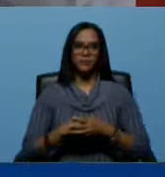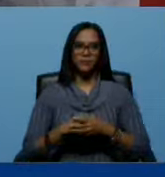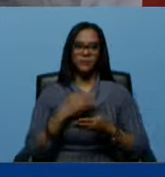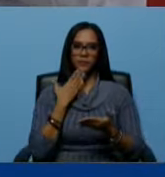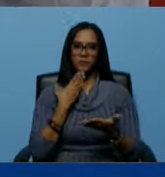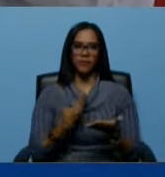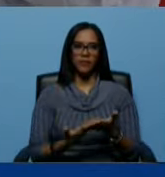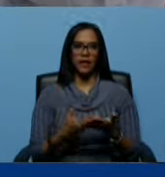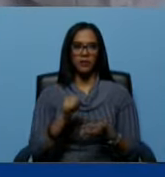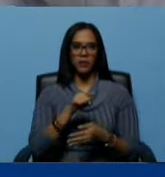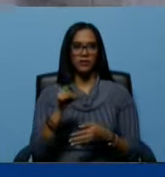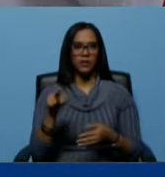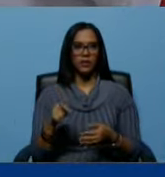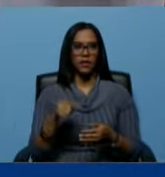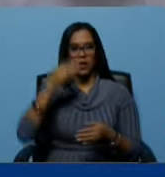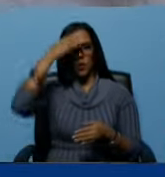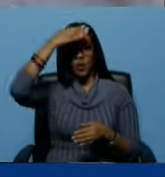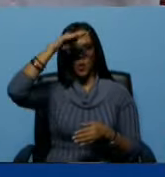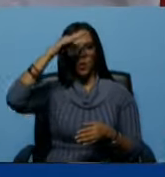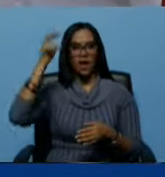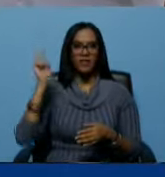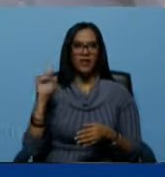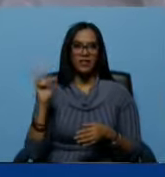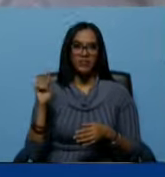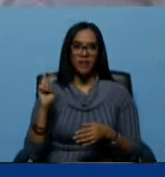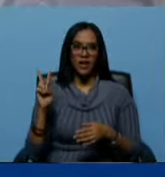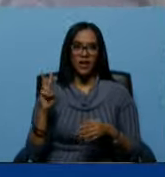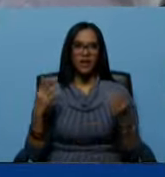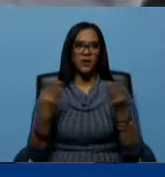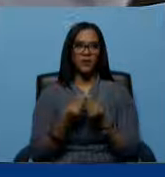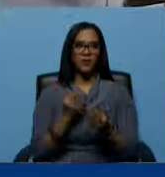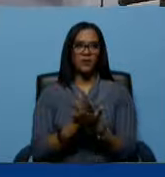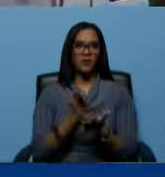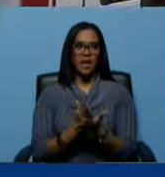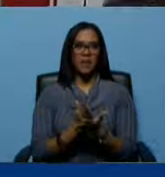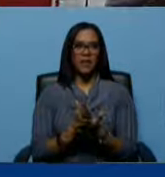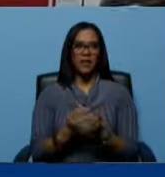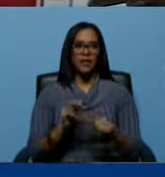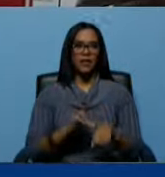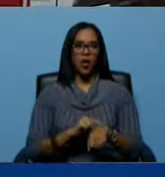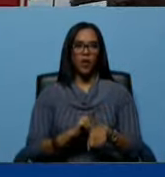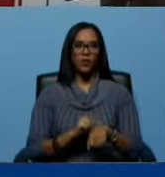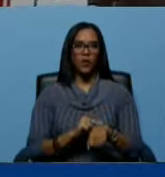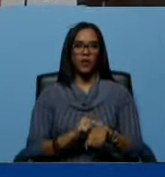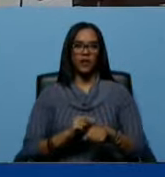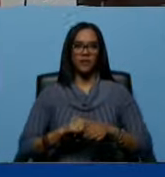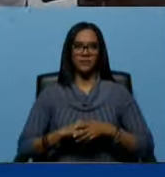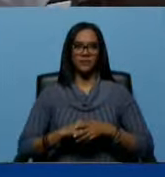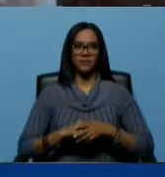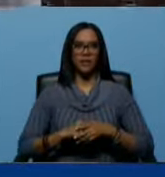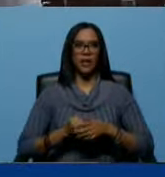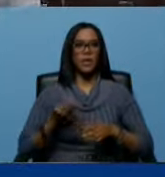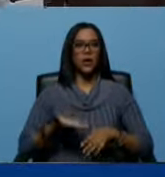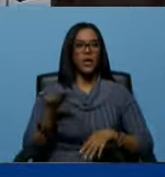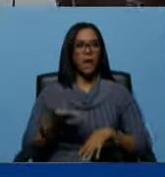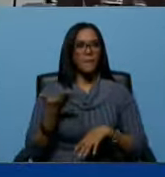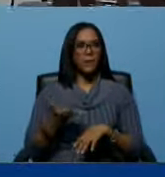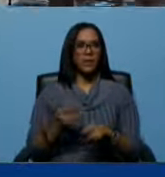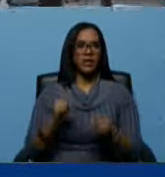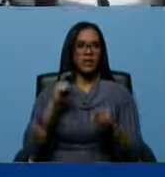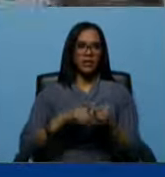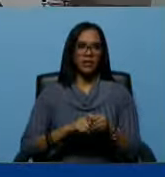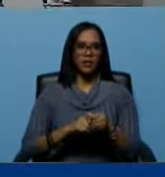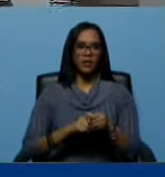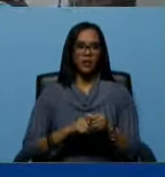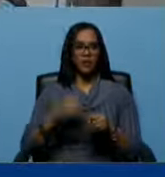a ustedes. Cuba y Venezuela, juntos siempre. Mira, doctora Moncada Magali, es muy importante articularse con los